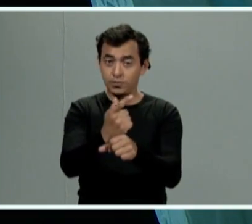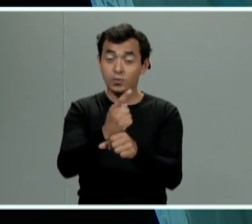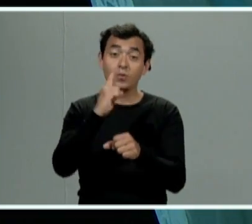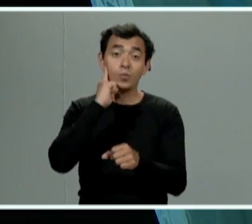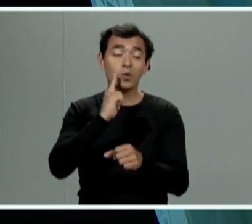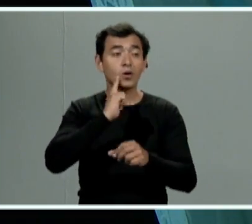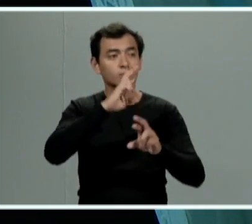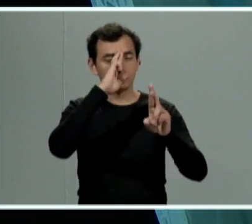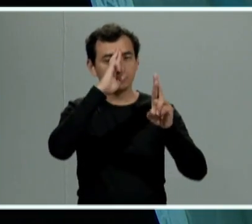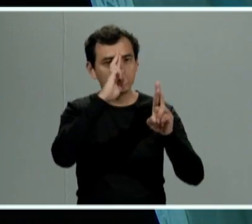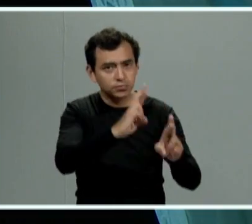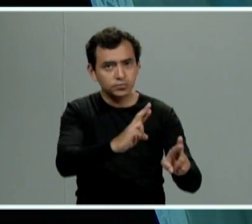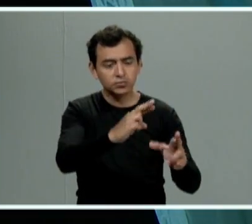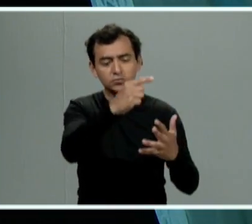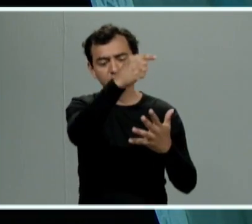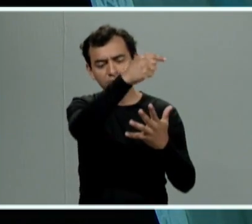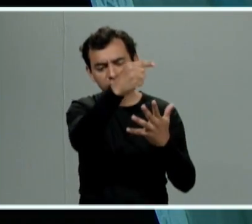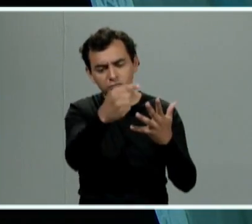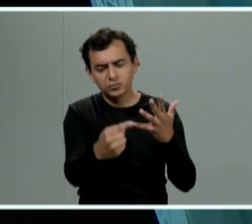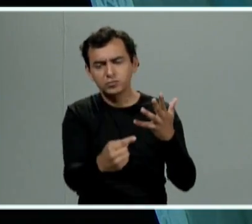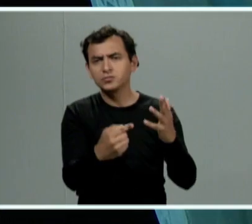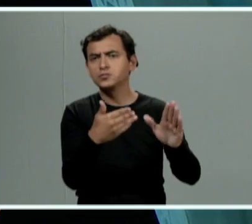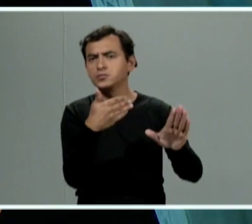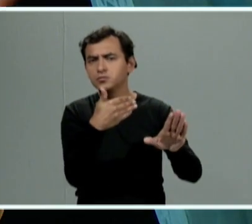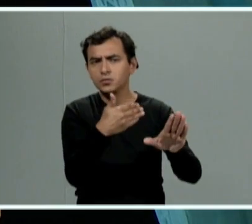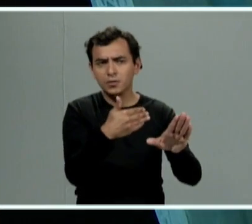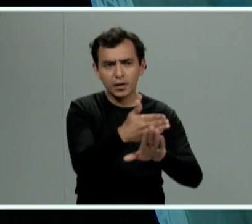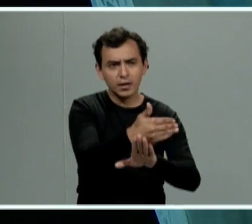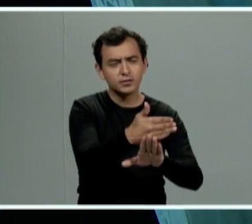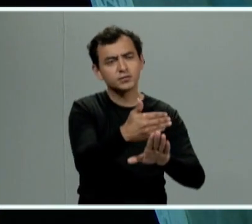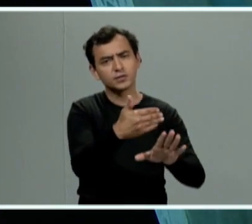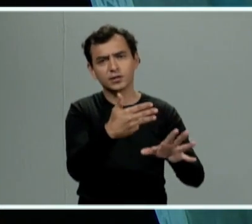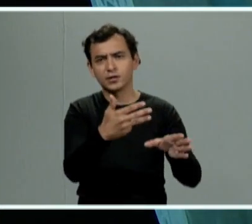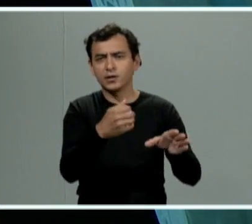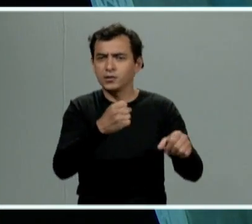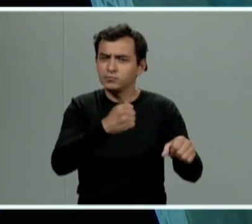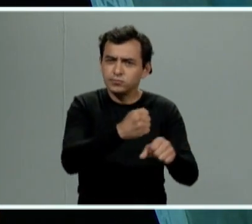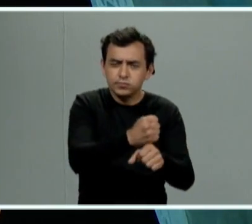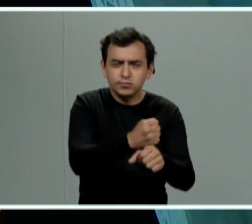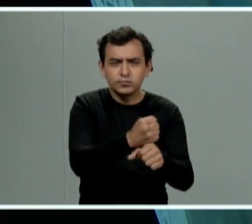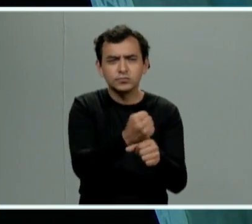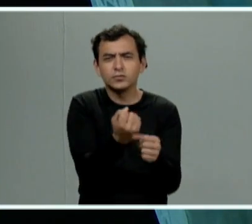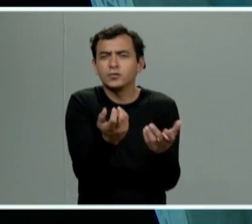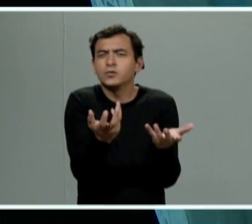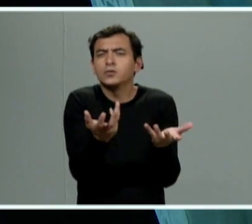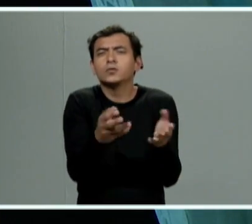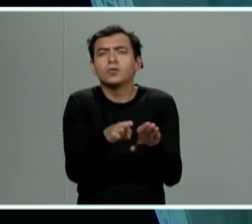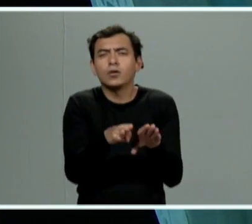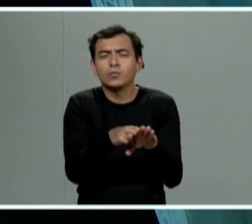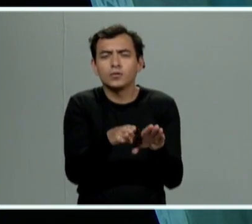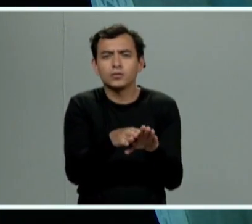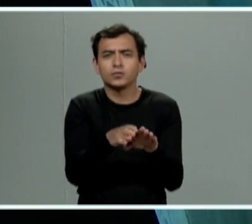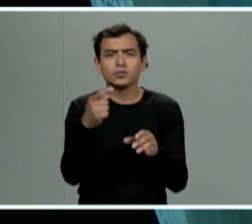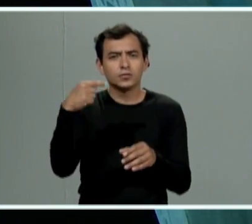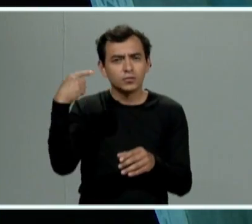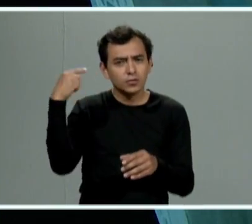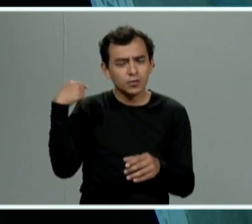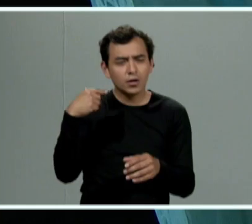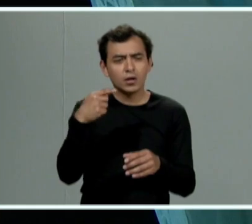de los tipos de violencias que existen que bueno ya se han tratado en otros momentos lo que es la violencia